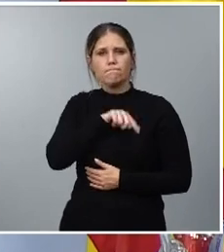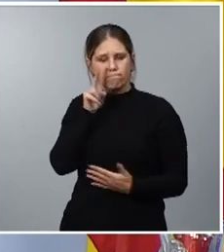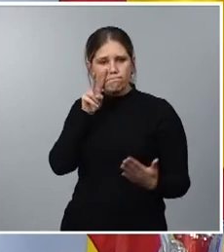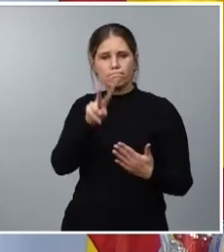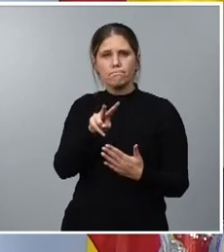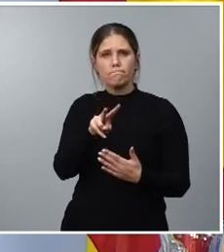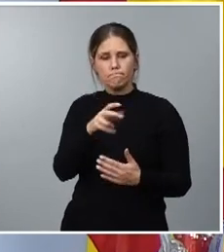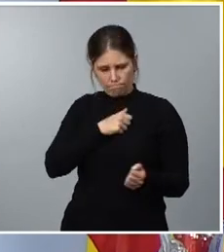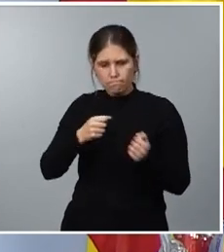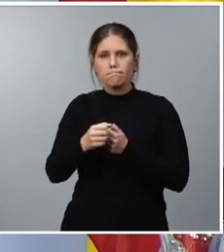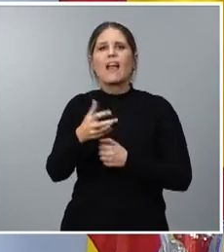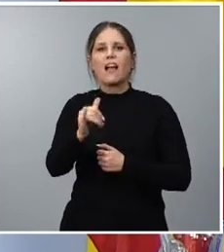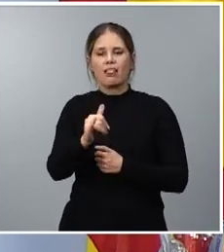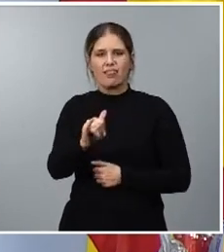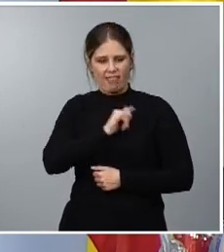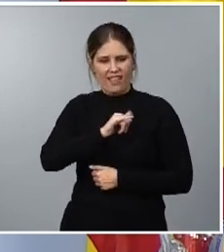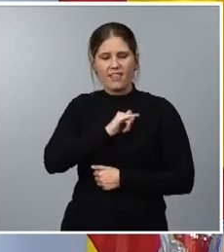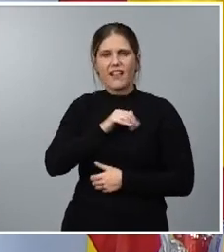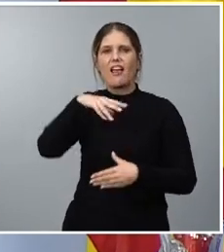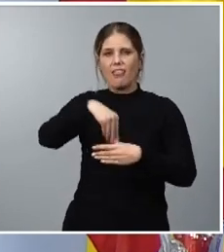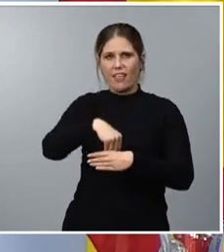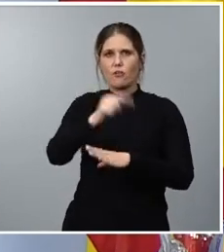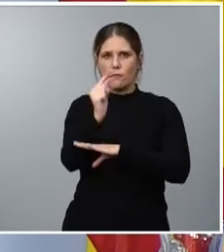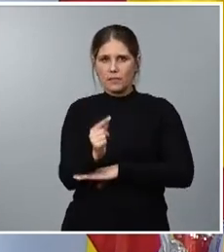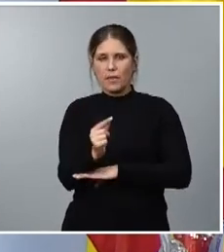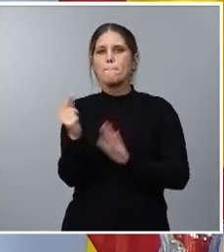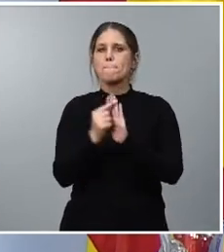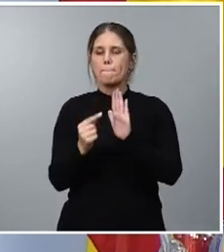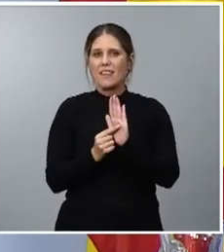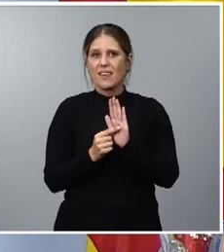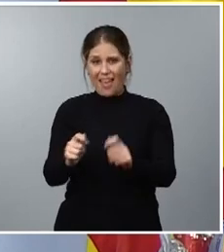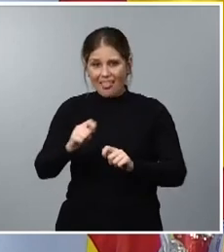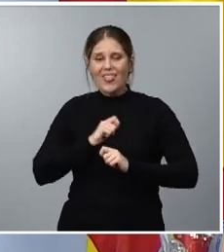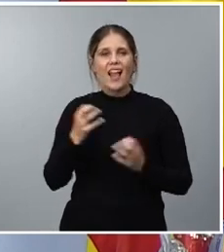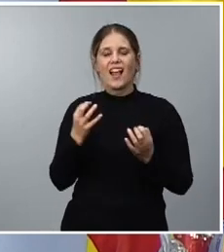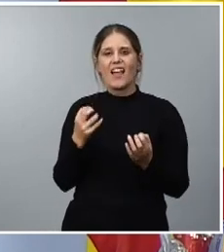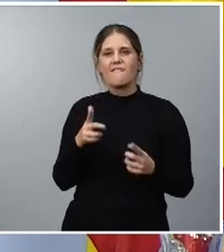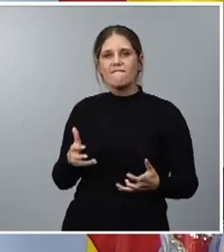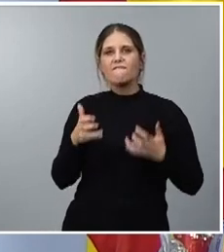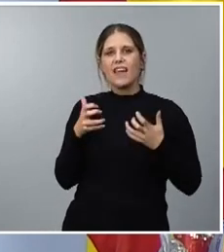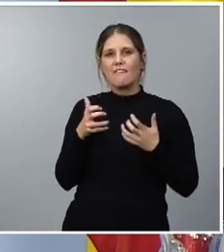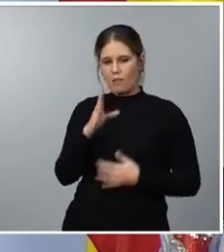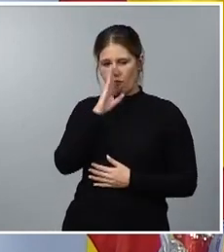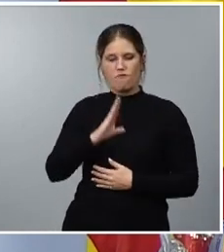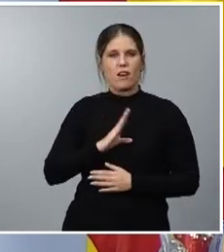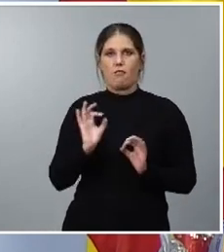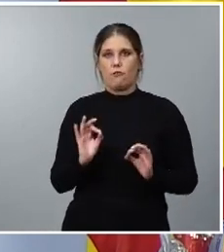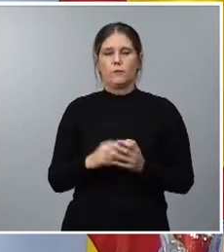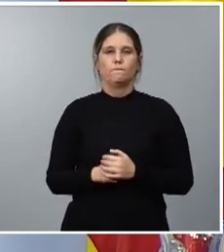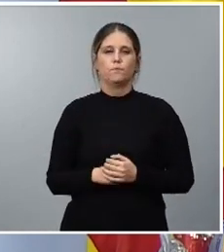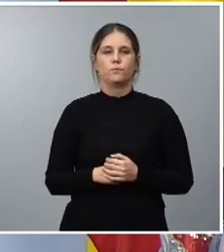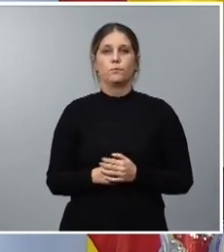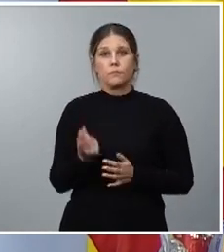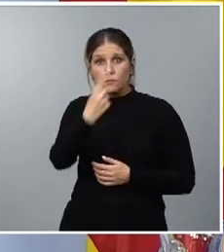y todos podemos identificar partidas y medidas que nos van a beneficiar de forma directa yo les invito